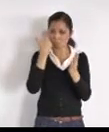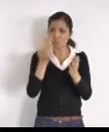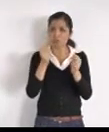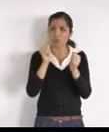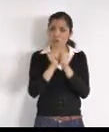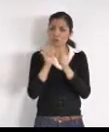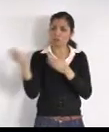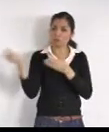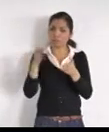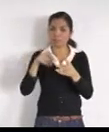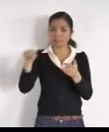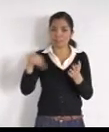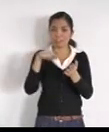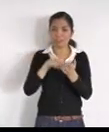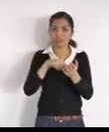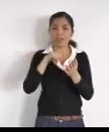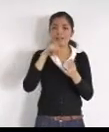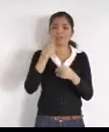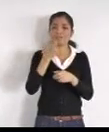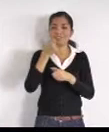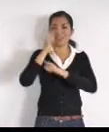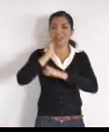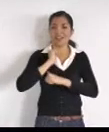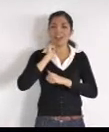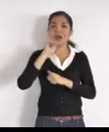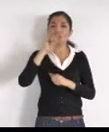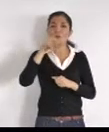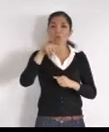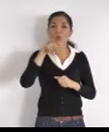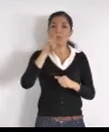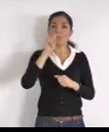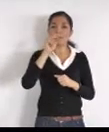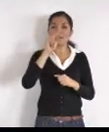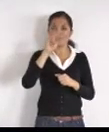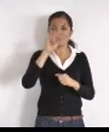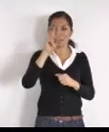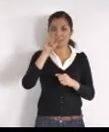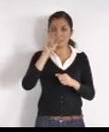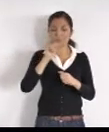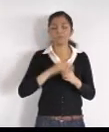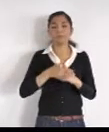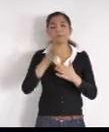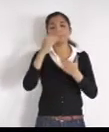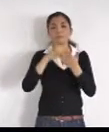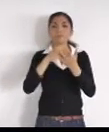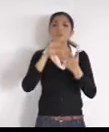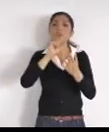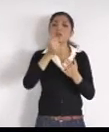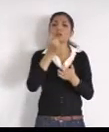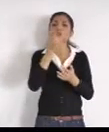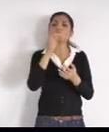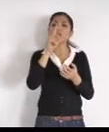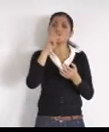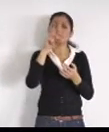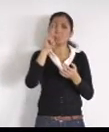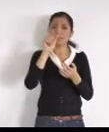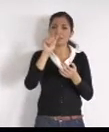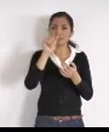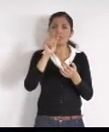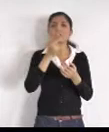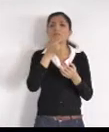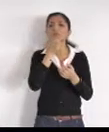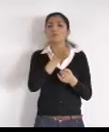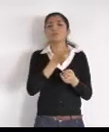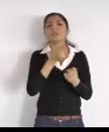Por el Facebook personal, Yolanda Vázquez Blanchet, buenos días, al mejor presidente, de Jalisco y de México, muchas